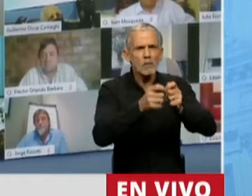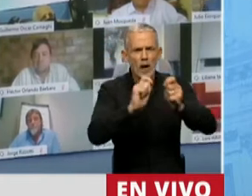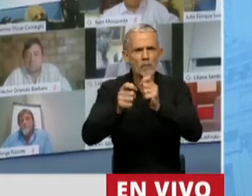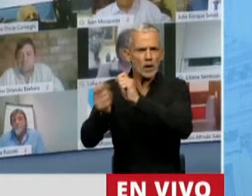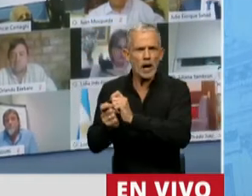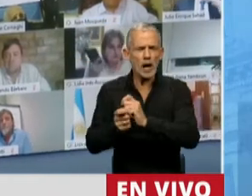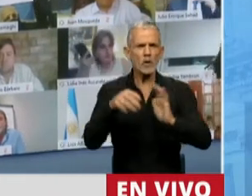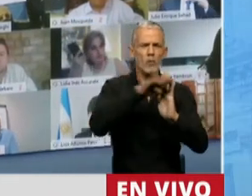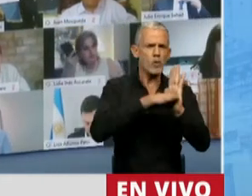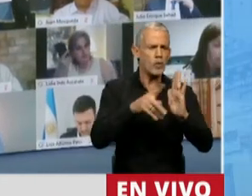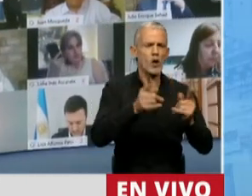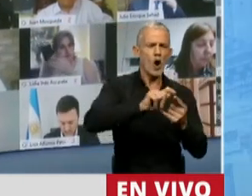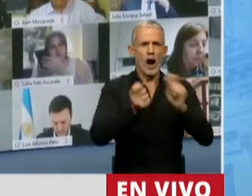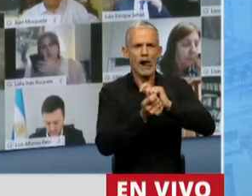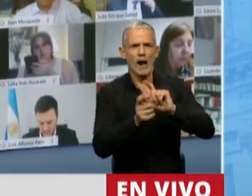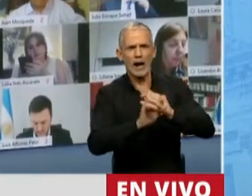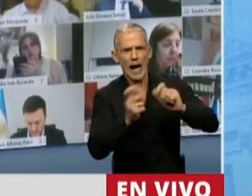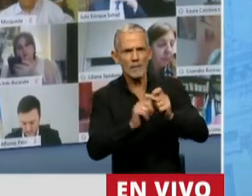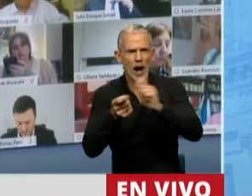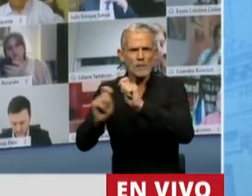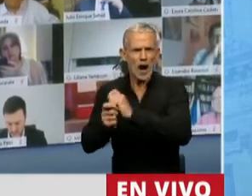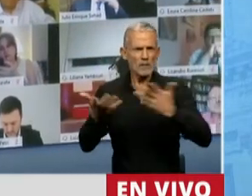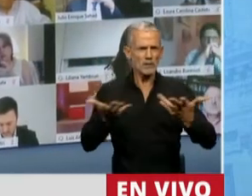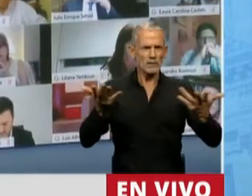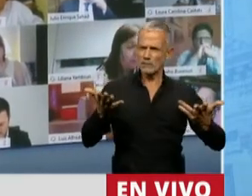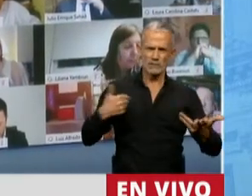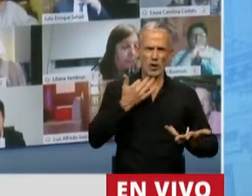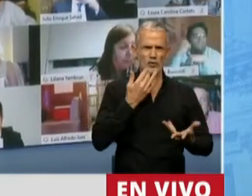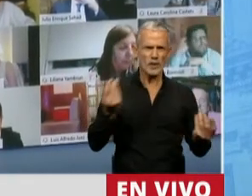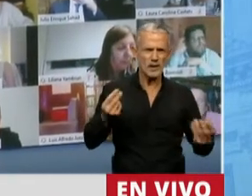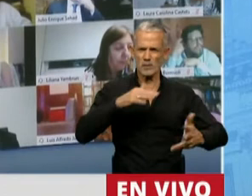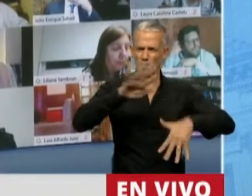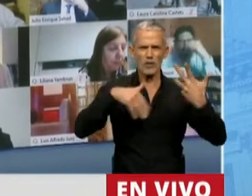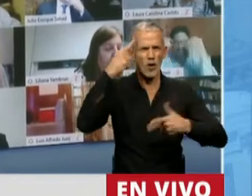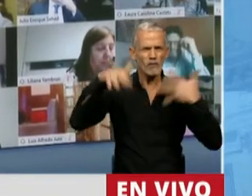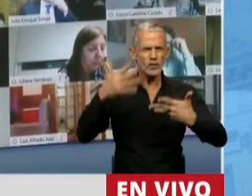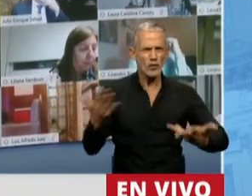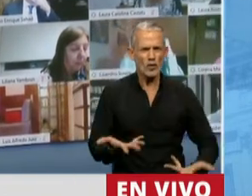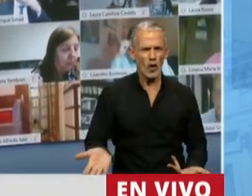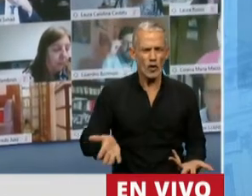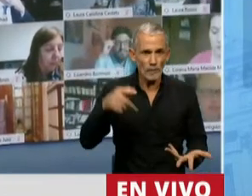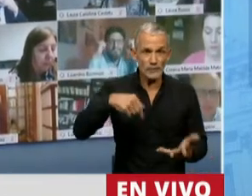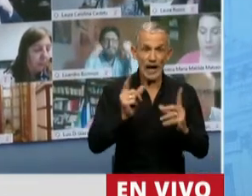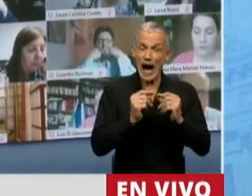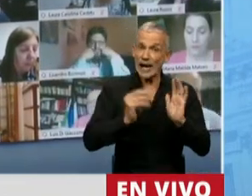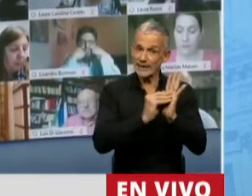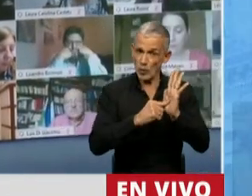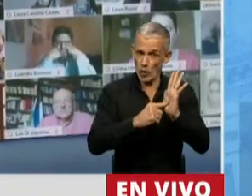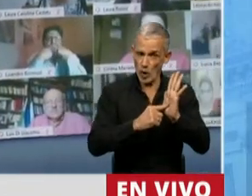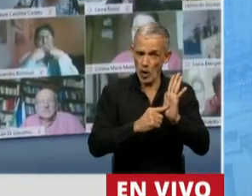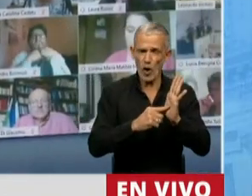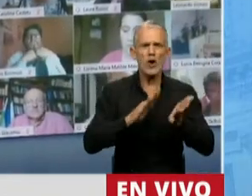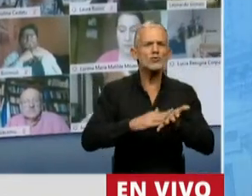en las reglas de juego. Eso me preocupa y me parece que este artículo del